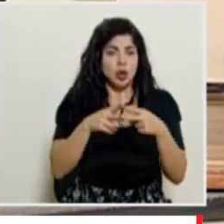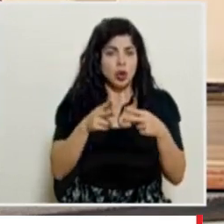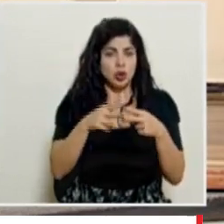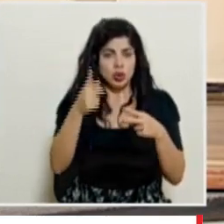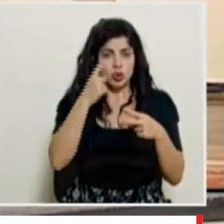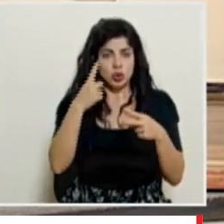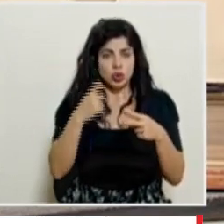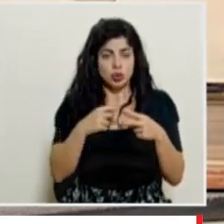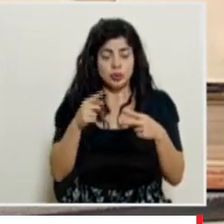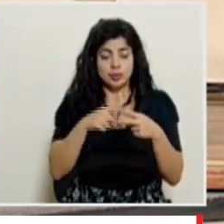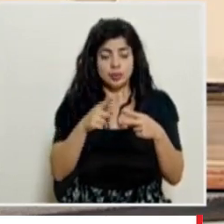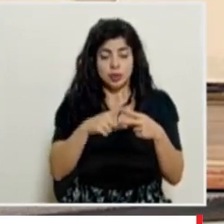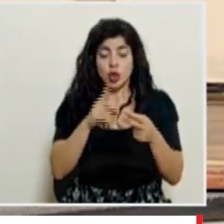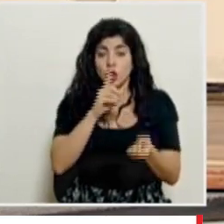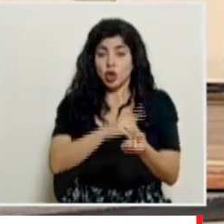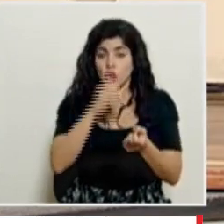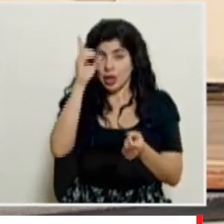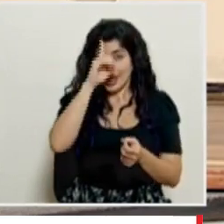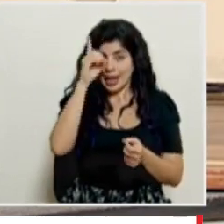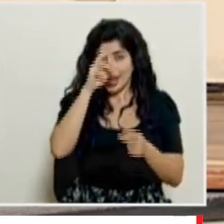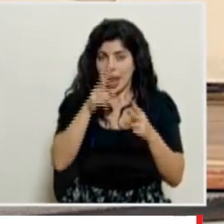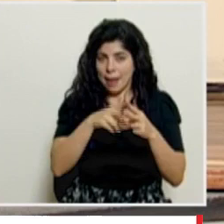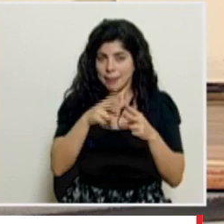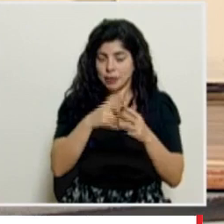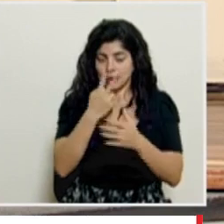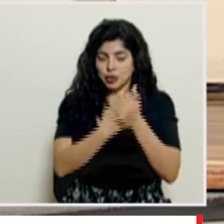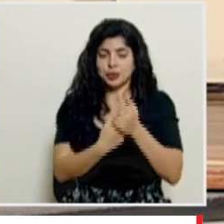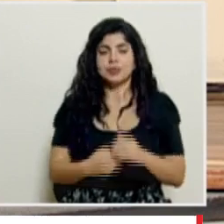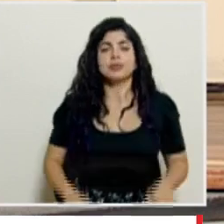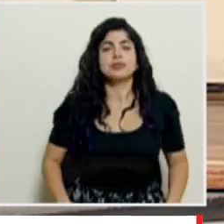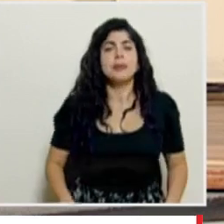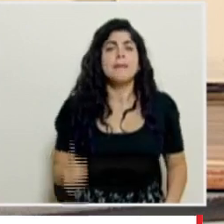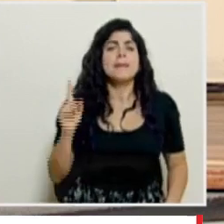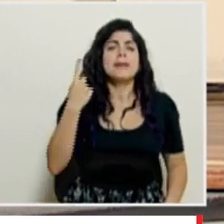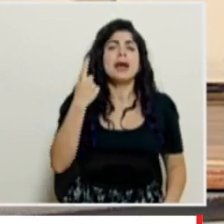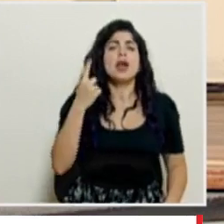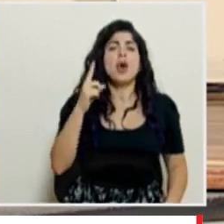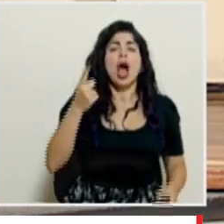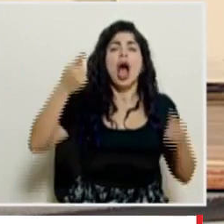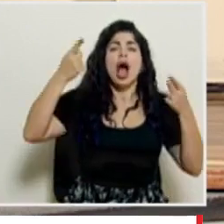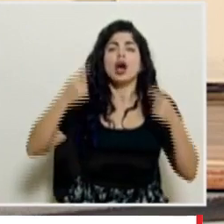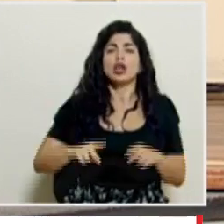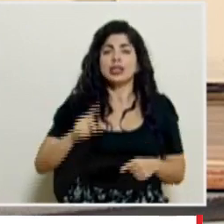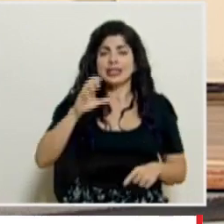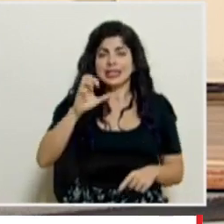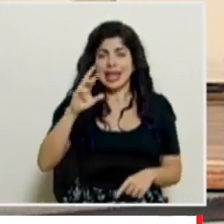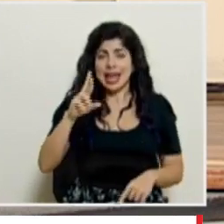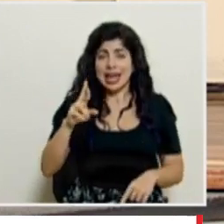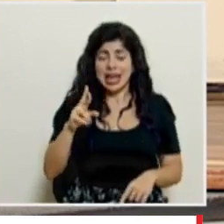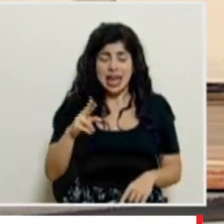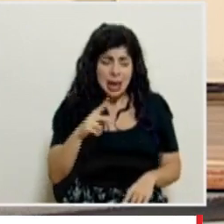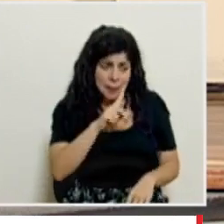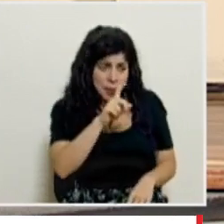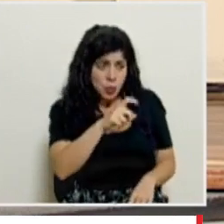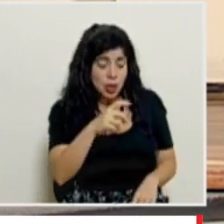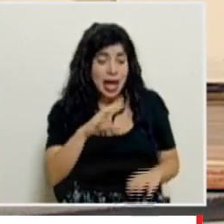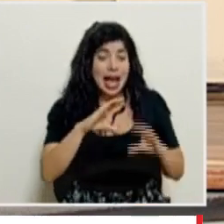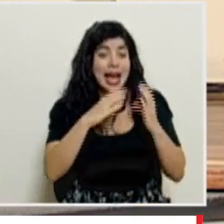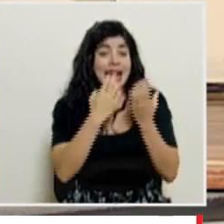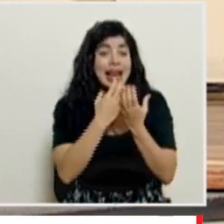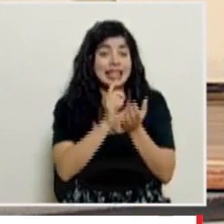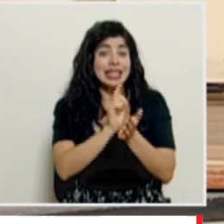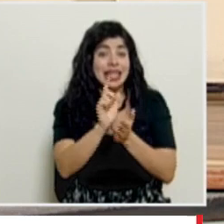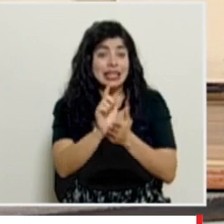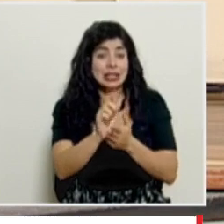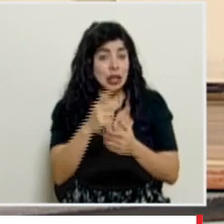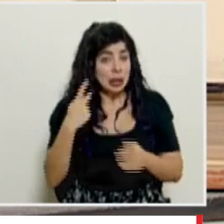consultas para el doctor Daniel Salas primero consulta con TCR ¿está en riesgo el curso lectivo tras la